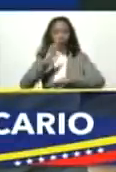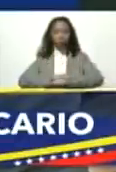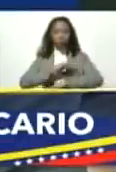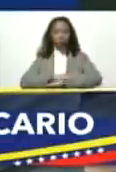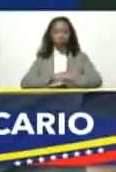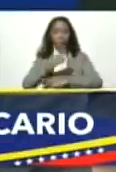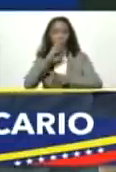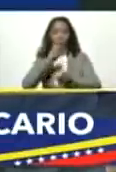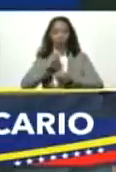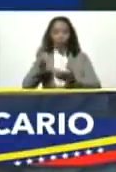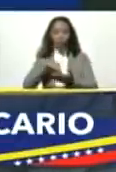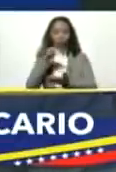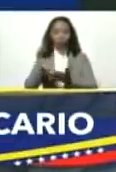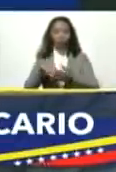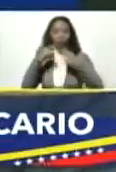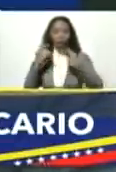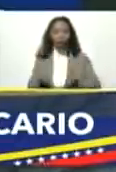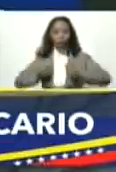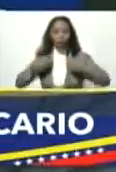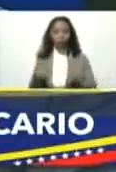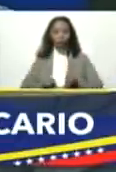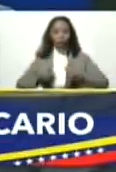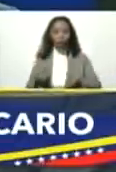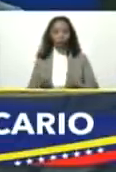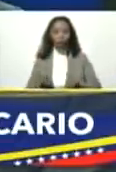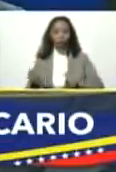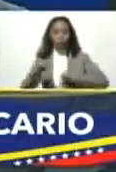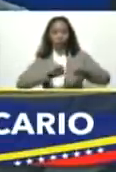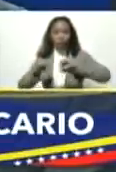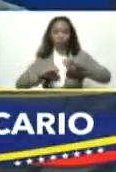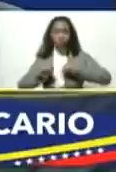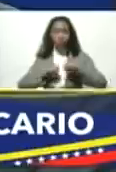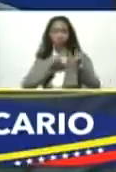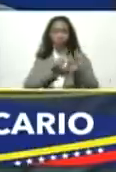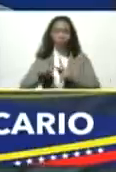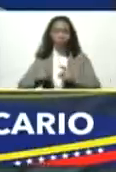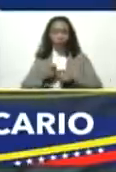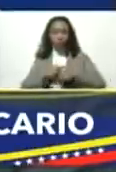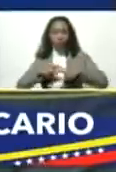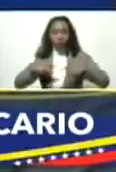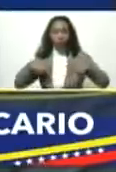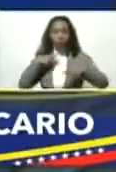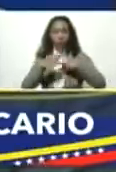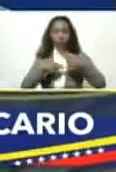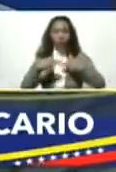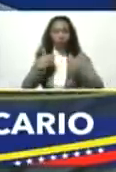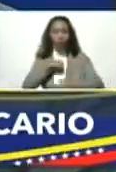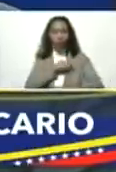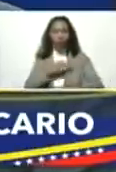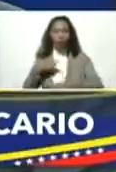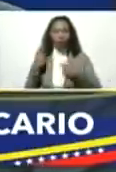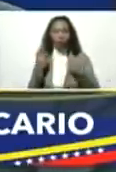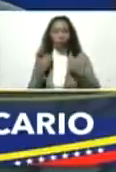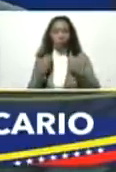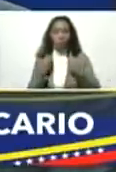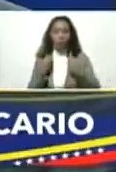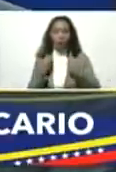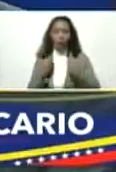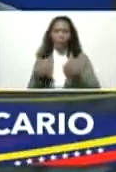banca nacional en la reactivación y el plan del renacer y revolucionar nuestra economía para